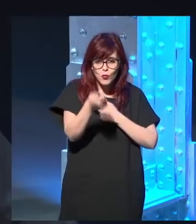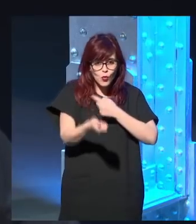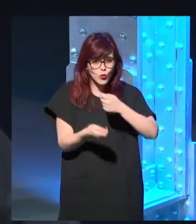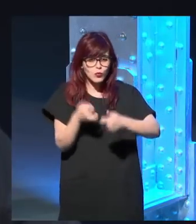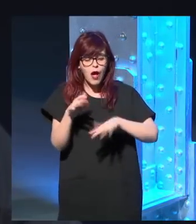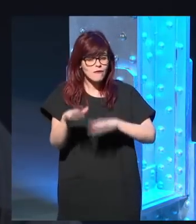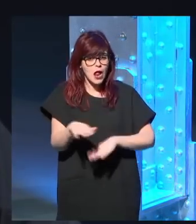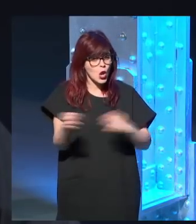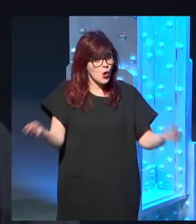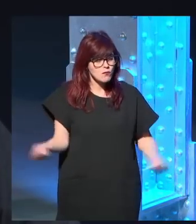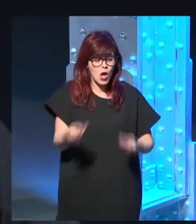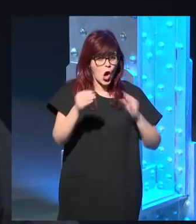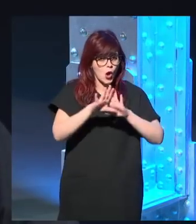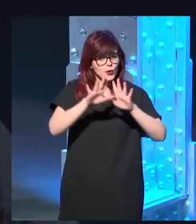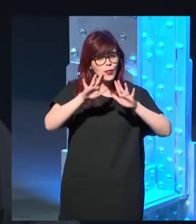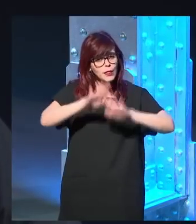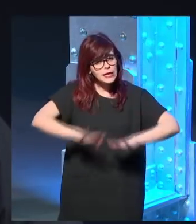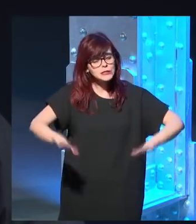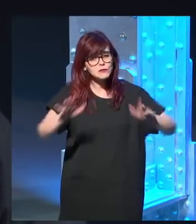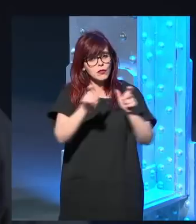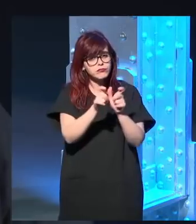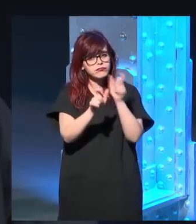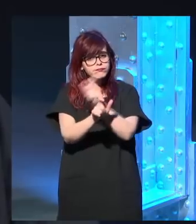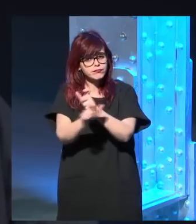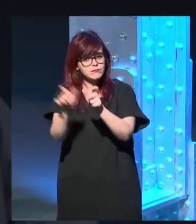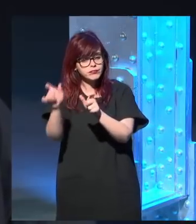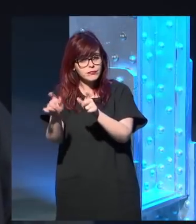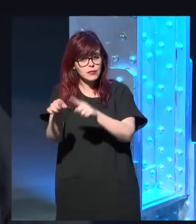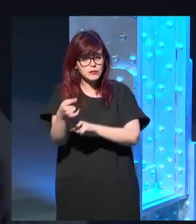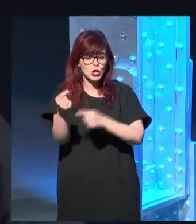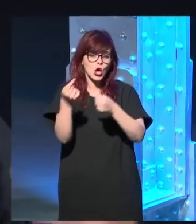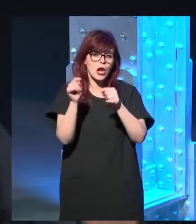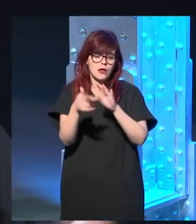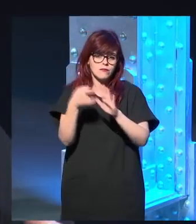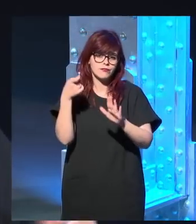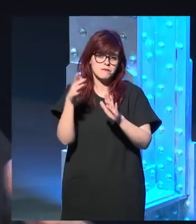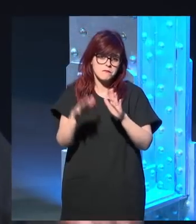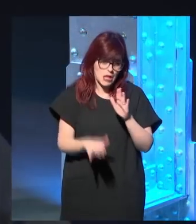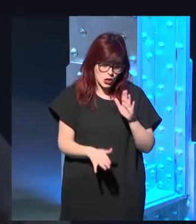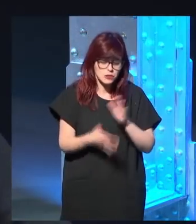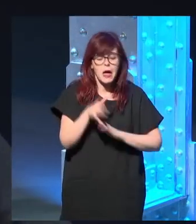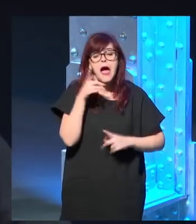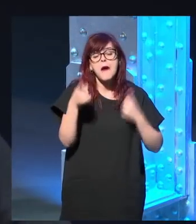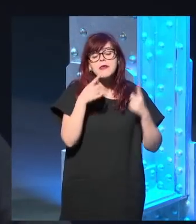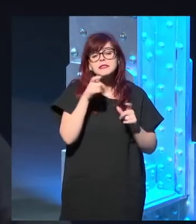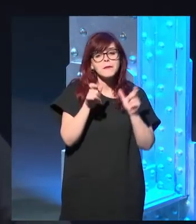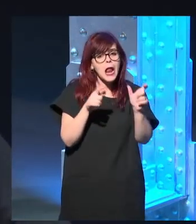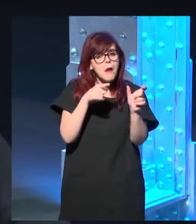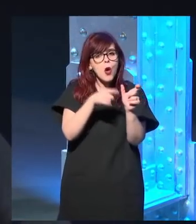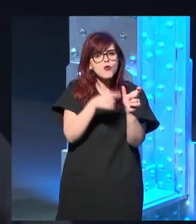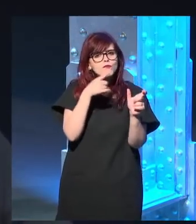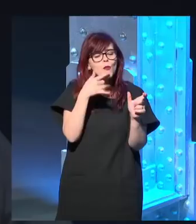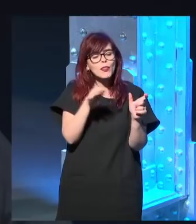lo mejor que puedo hacer. y después sí, puede haber alguna palabra, algo que se me ocurra que pueda mejorar,